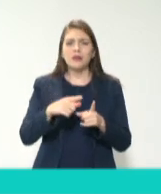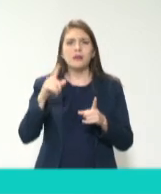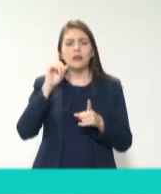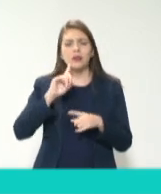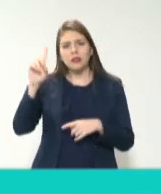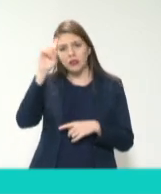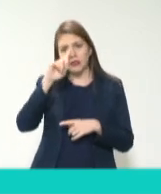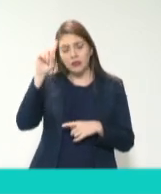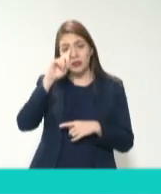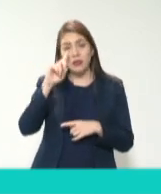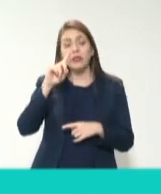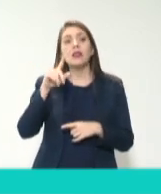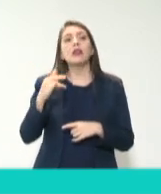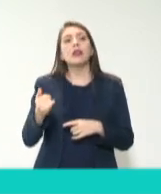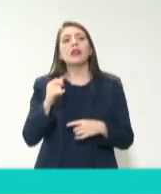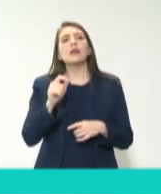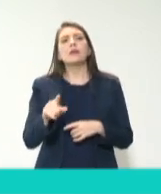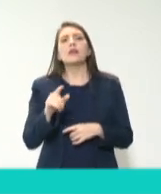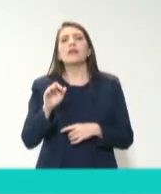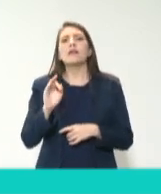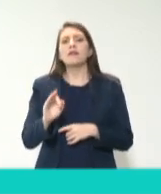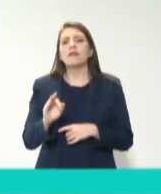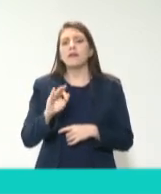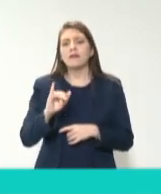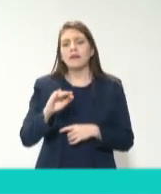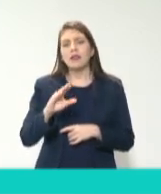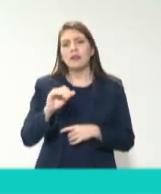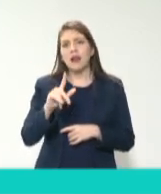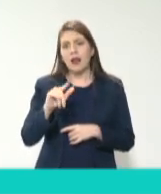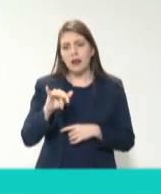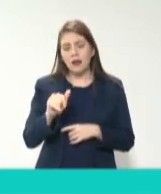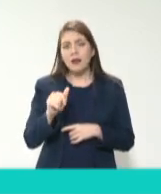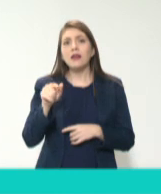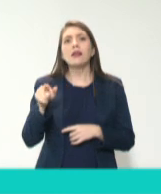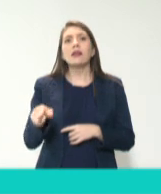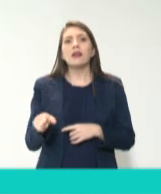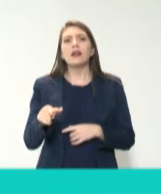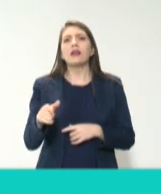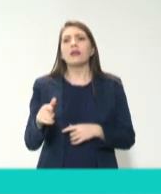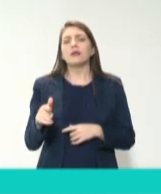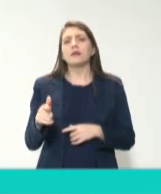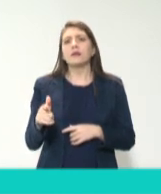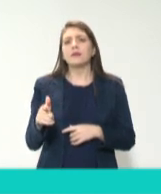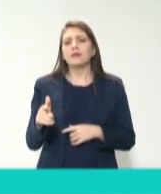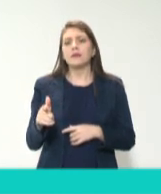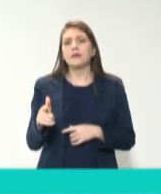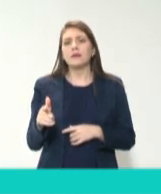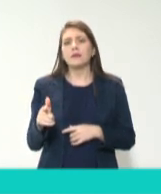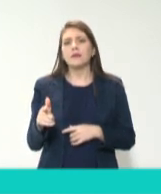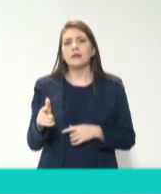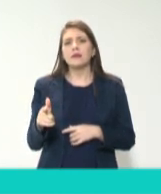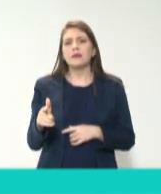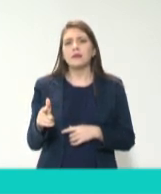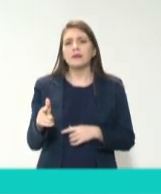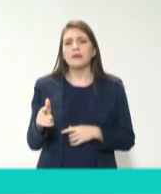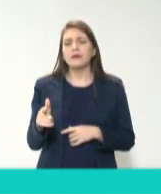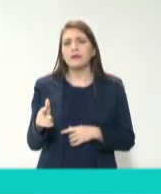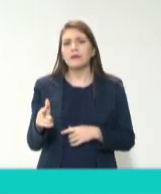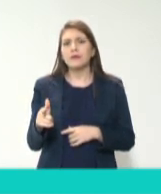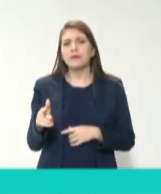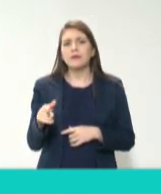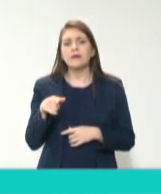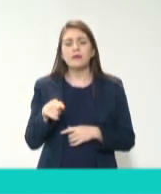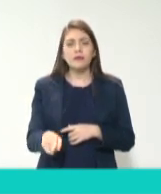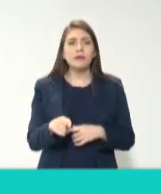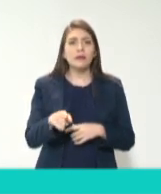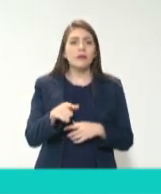Anticorrupción, que también ahí lo que tiene es que no es que sea ratificada,